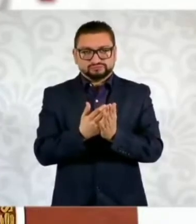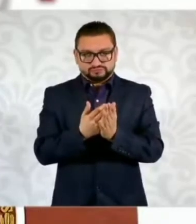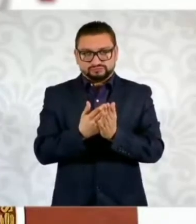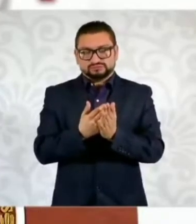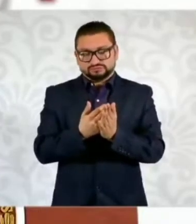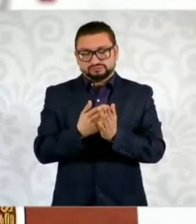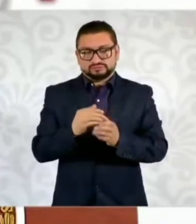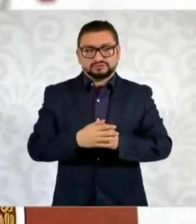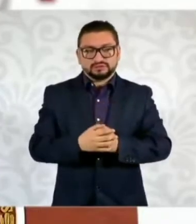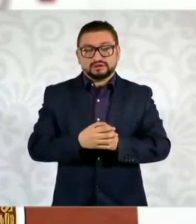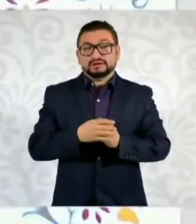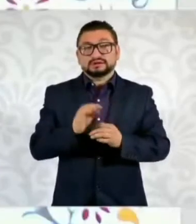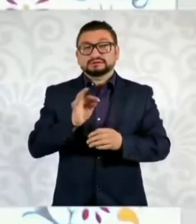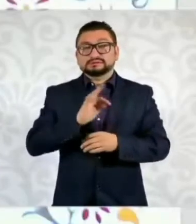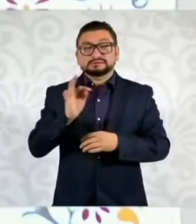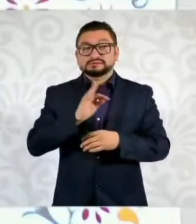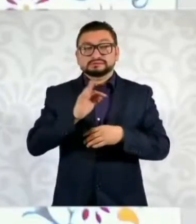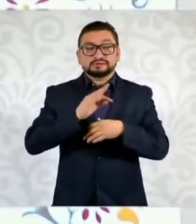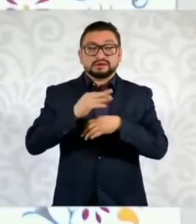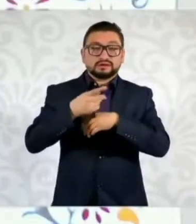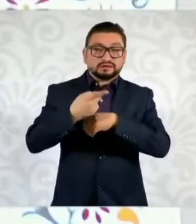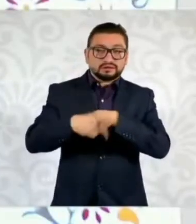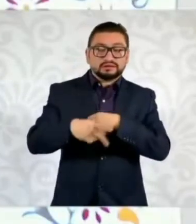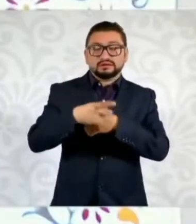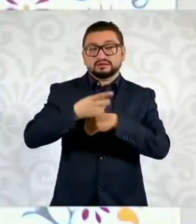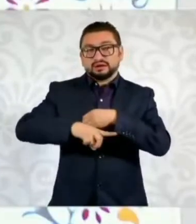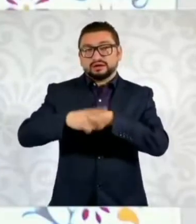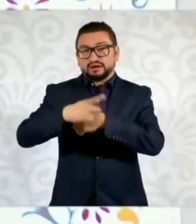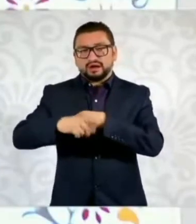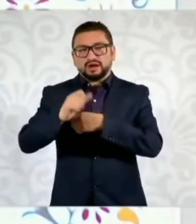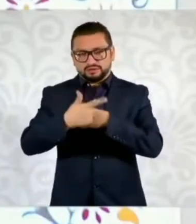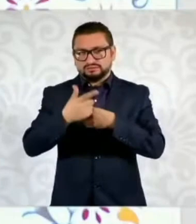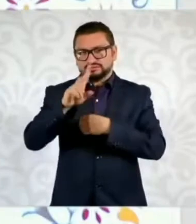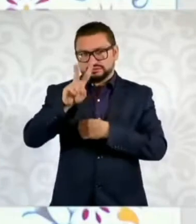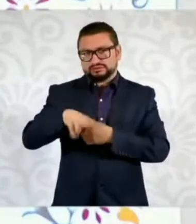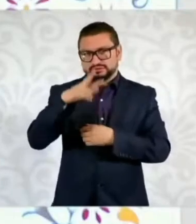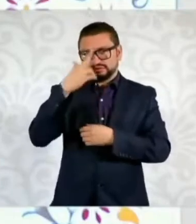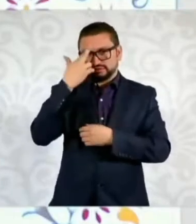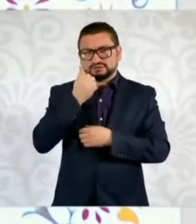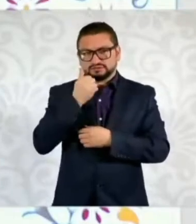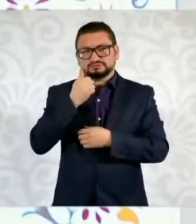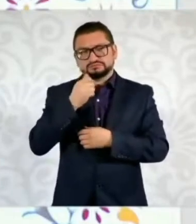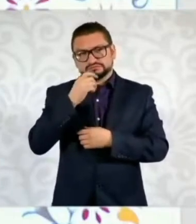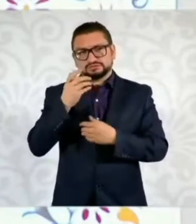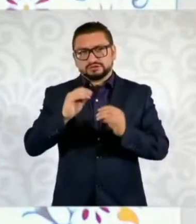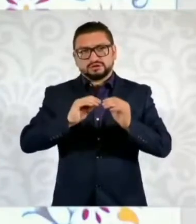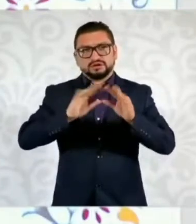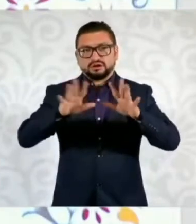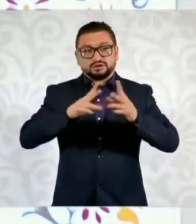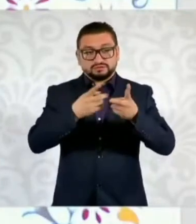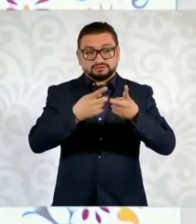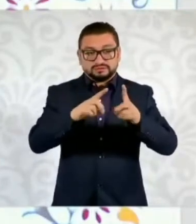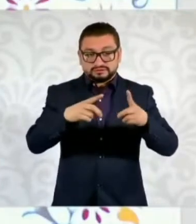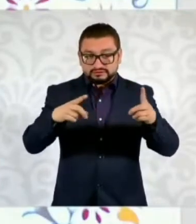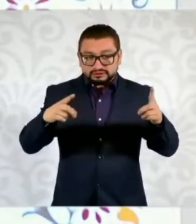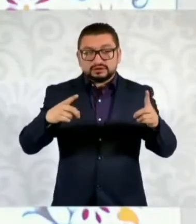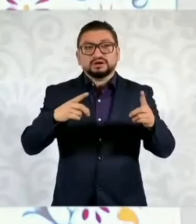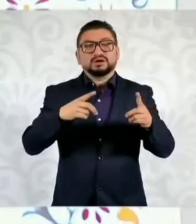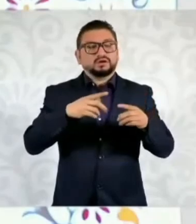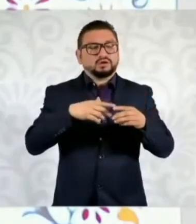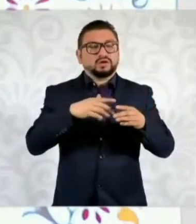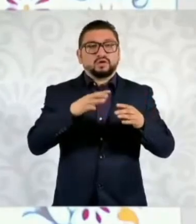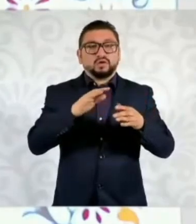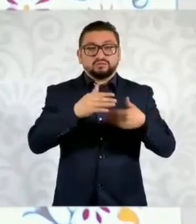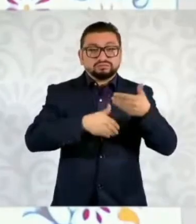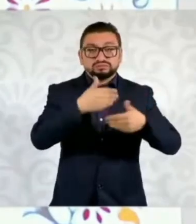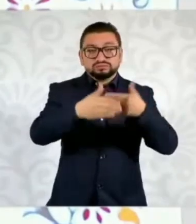máximo las posibles afectaciones. Tienes razón en decir, pues todo llega a afectar el medio ambiente.